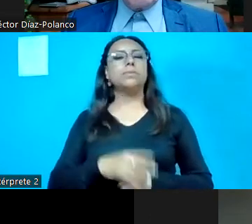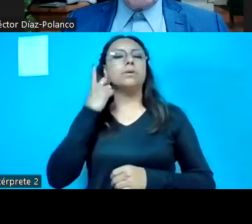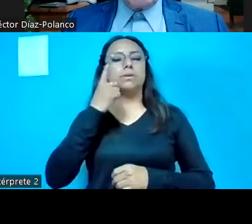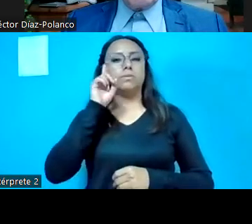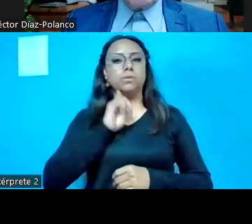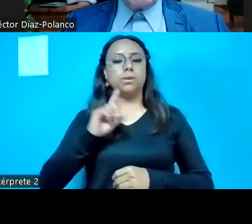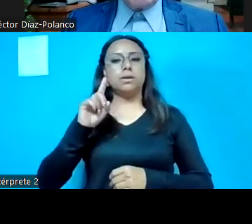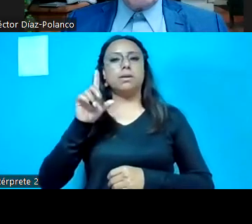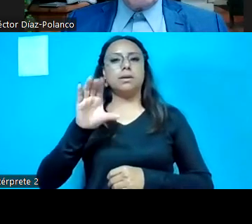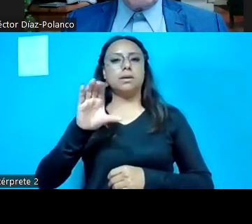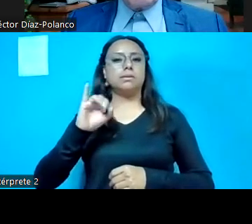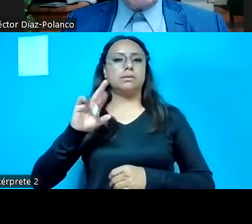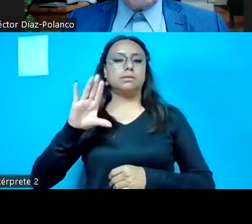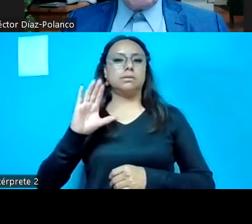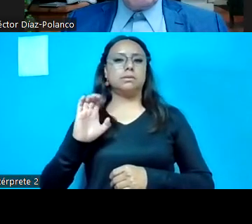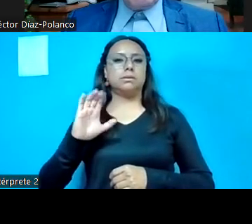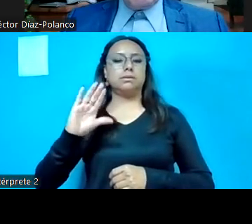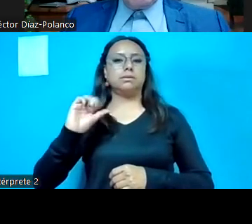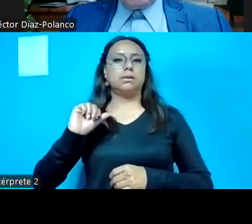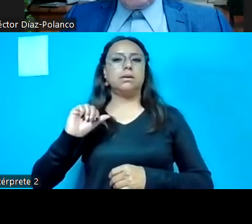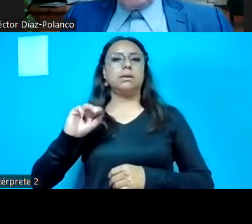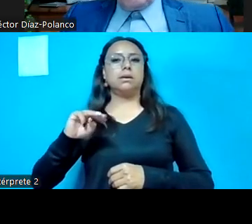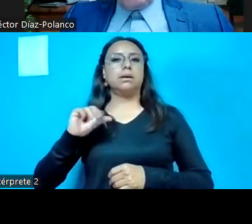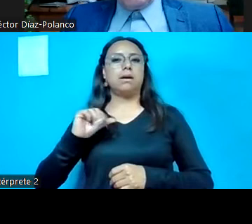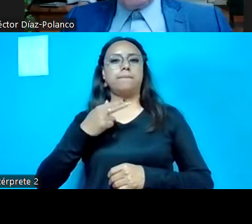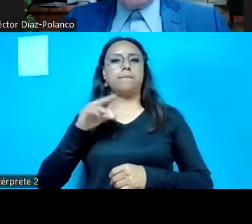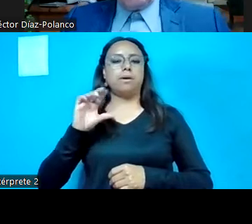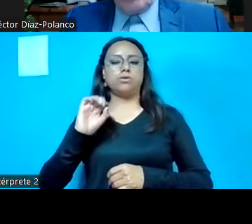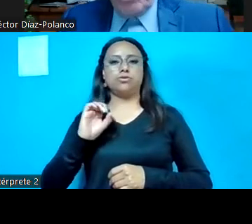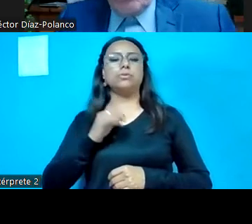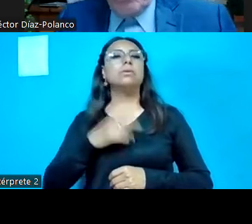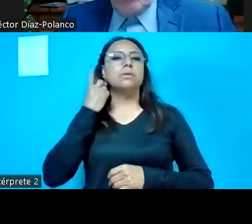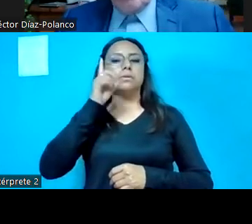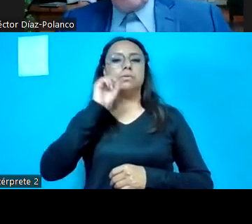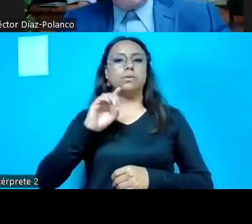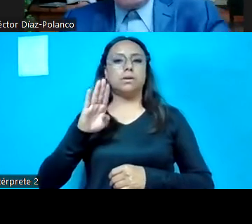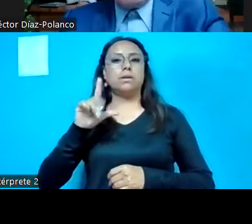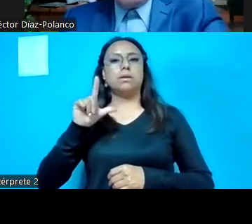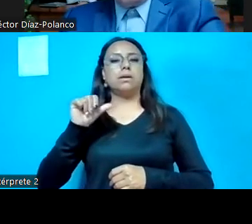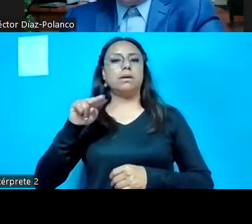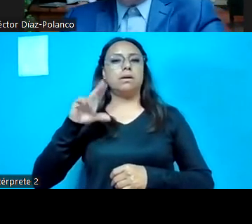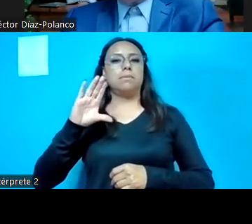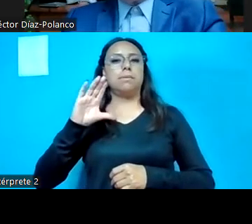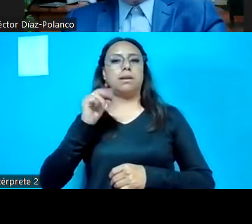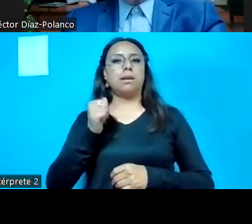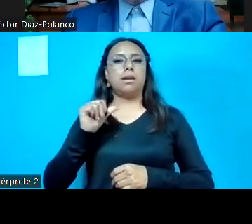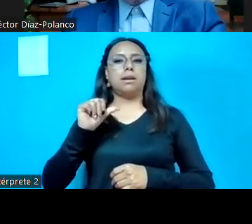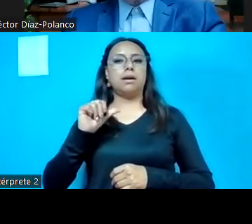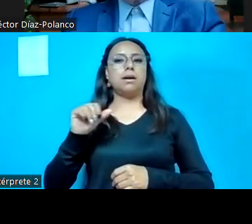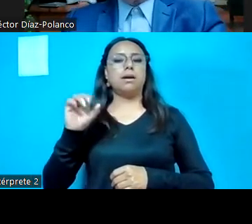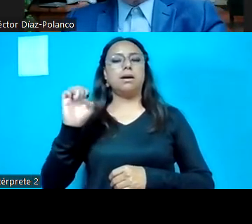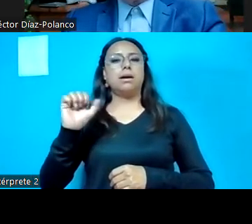Diputada Circe Camacho Bastida. Diputada Blanca Elizabeth Sánchez González. Elizabeth Sánchez, a favor.